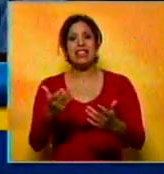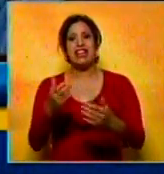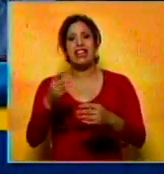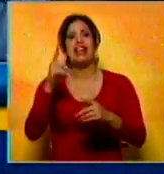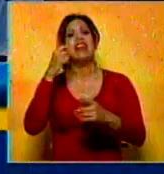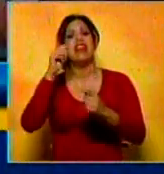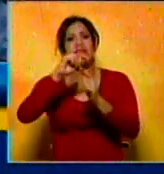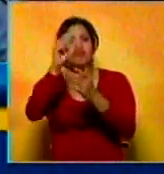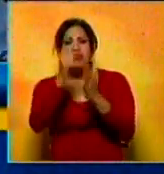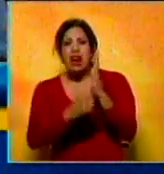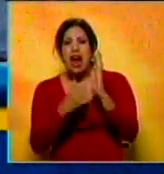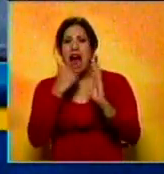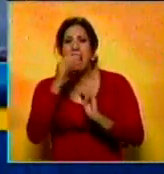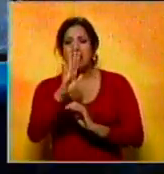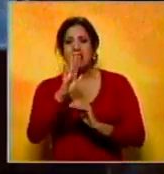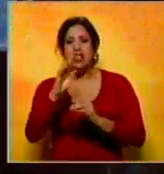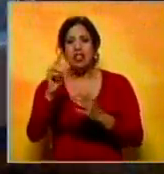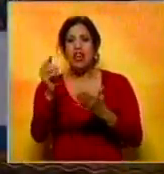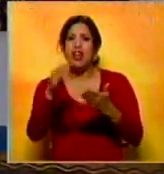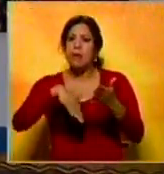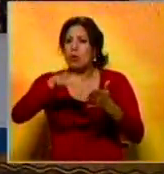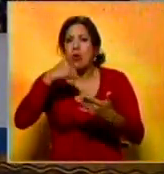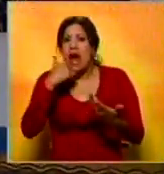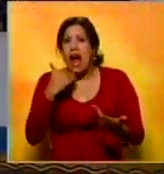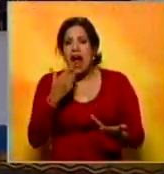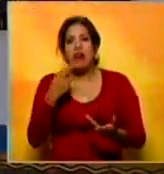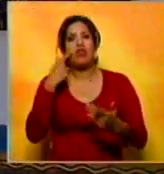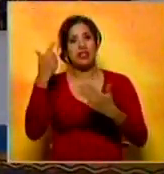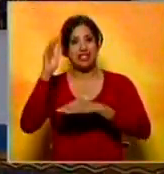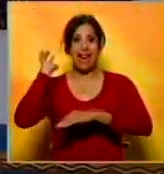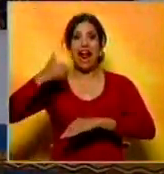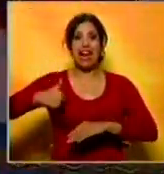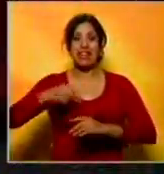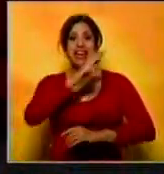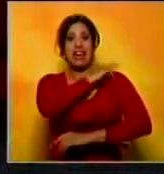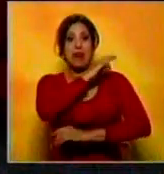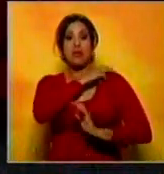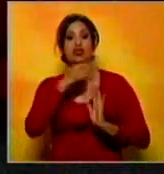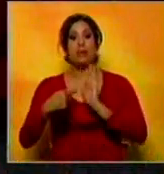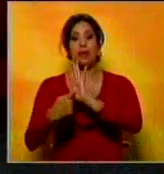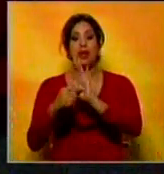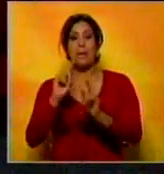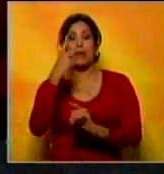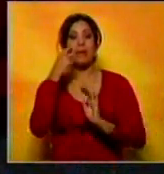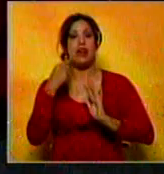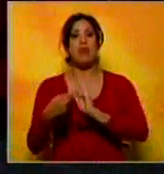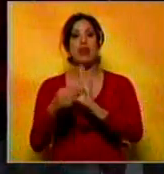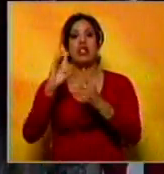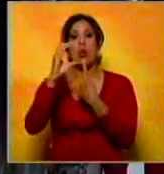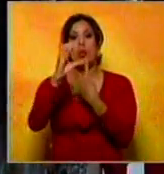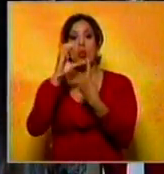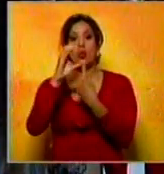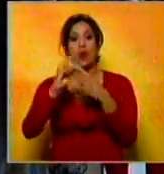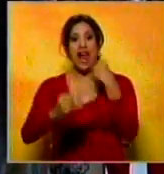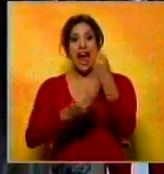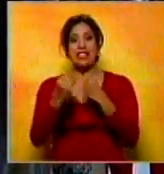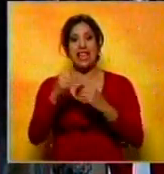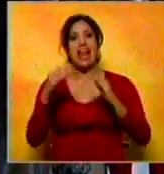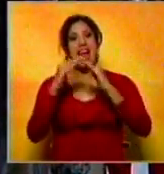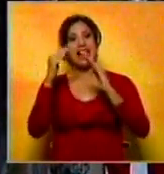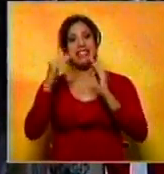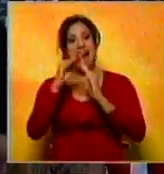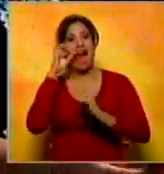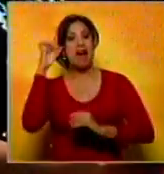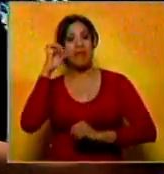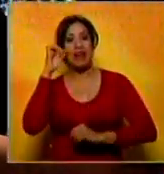pintura, bien sea escultura. Argentina será el país encargado de presentar la primera muestra cultural que se celebrará en la Casa